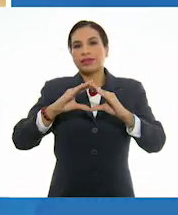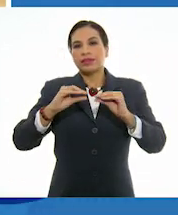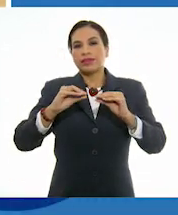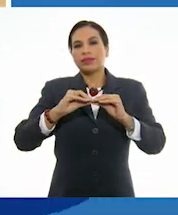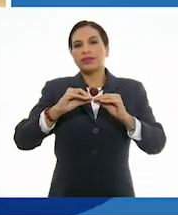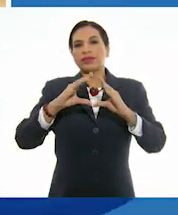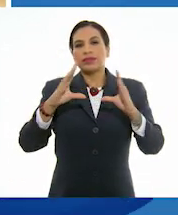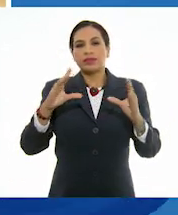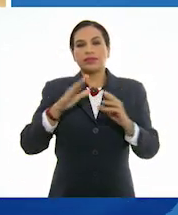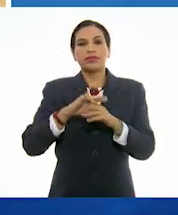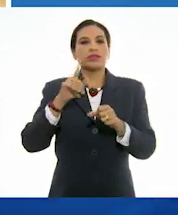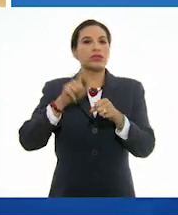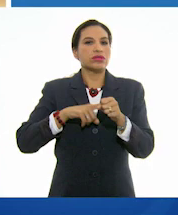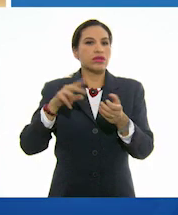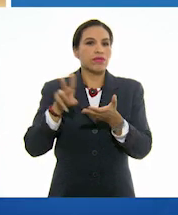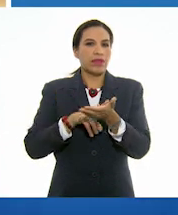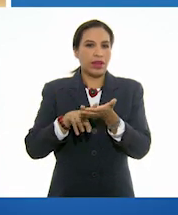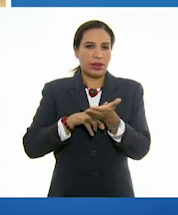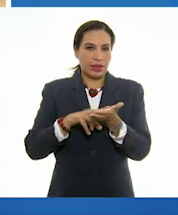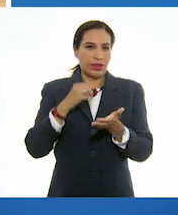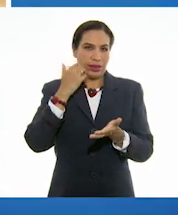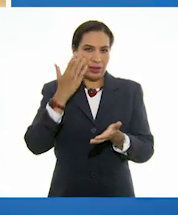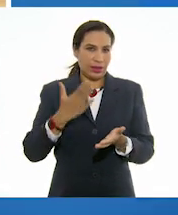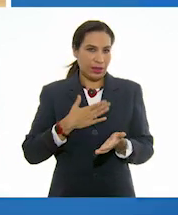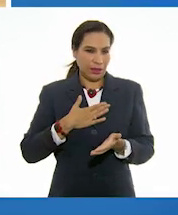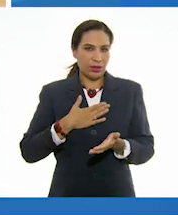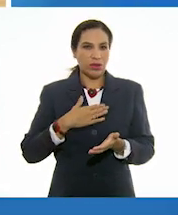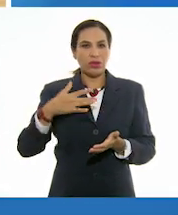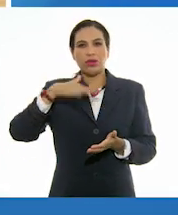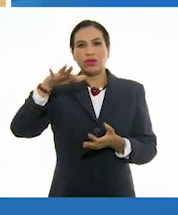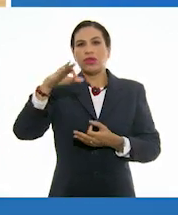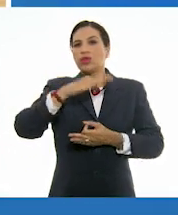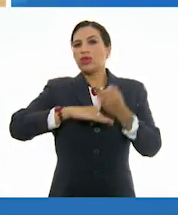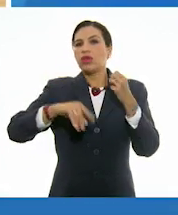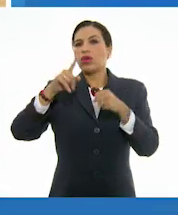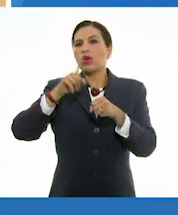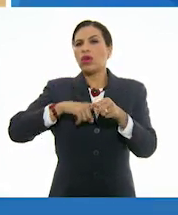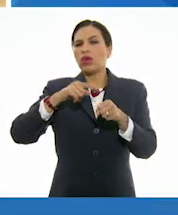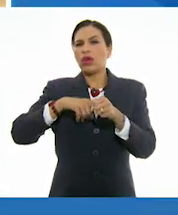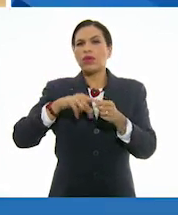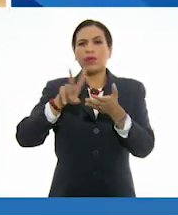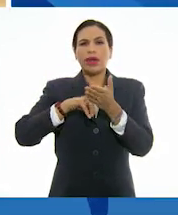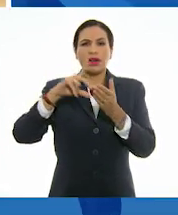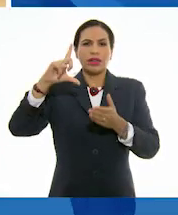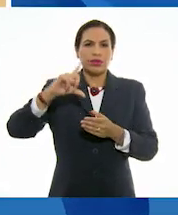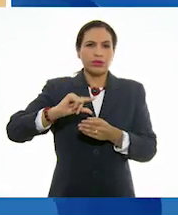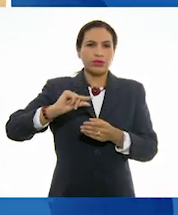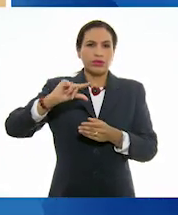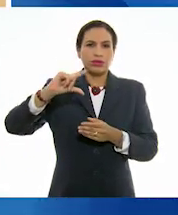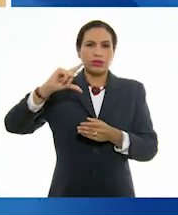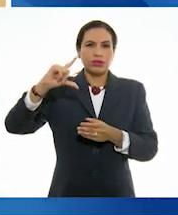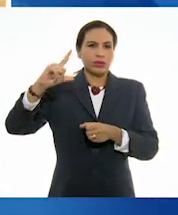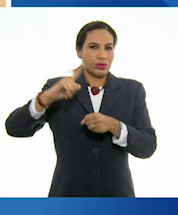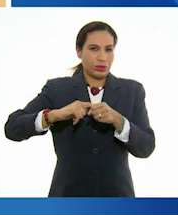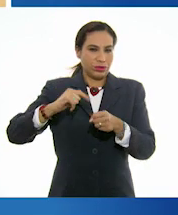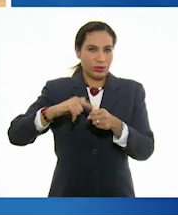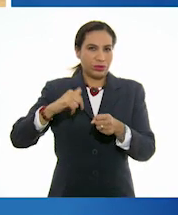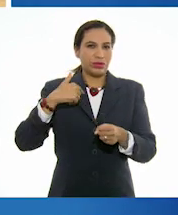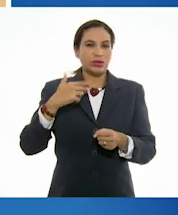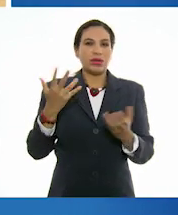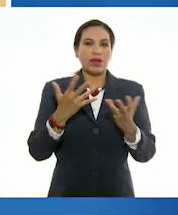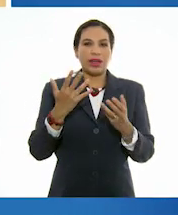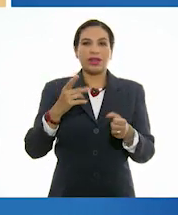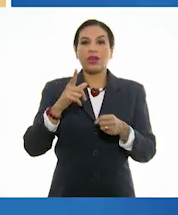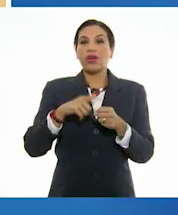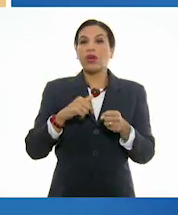quise hacer de color verde, busqué todos los tonos de verde que tenía y lo hice